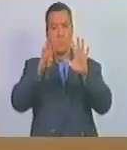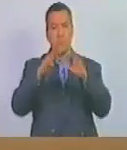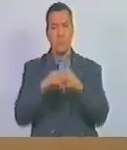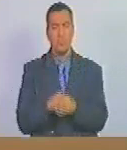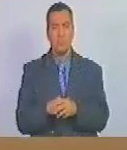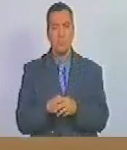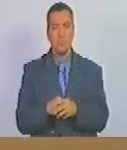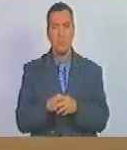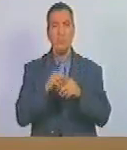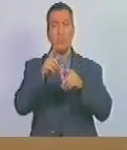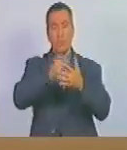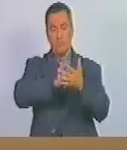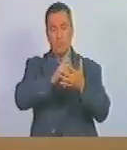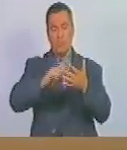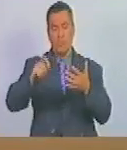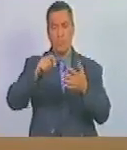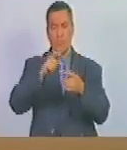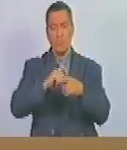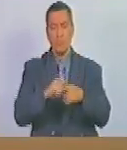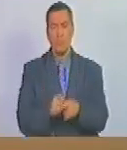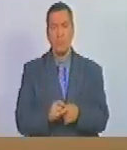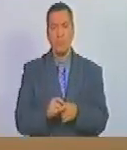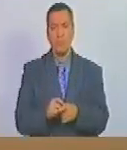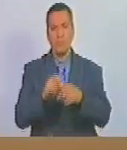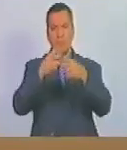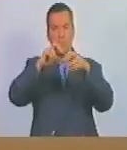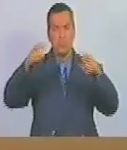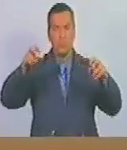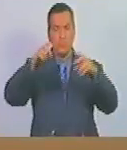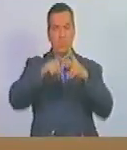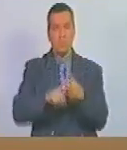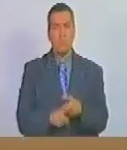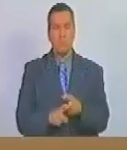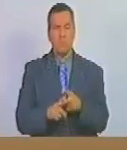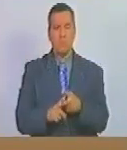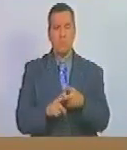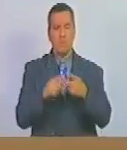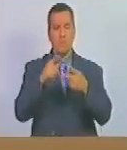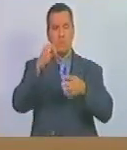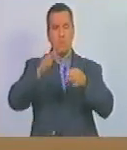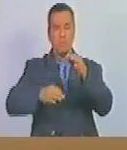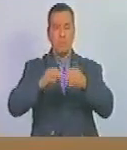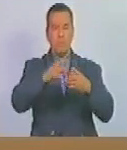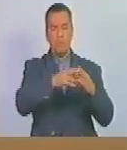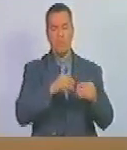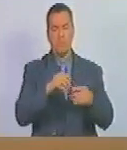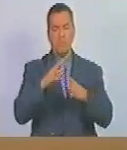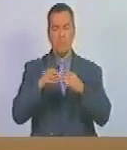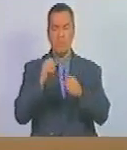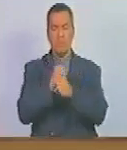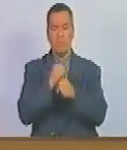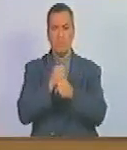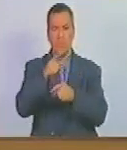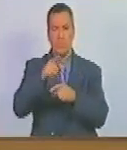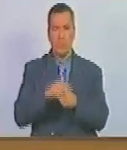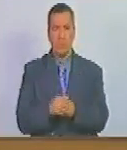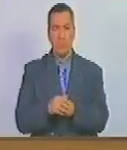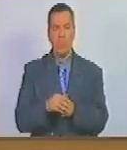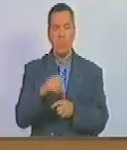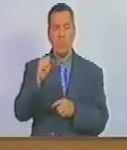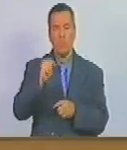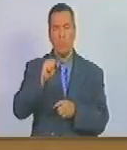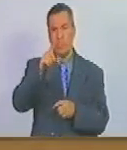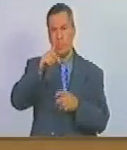el cual queda redactado en los siguientes términos epígrafe la sindicalización de todo señor presidente en